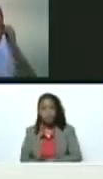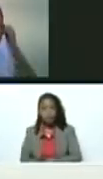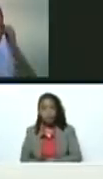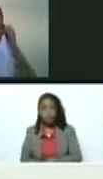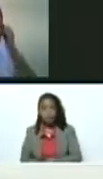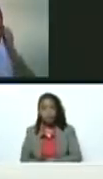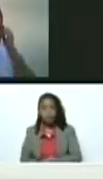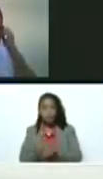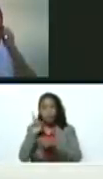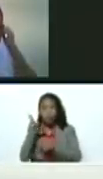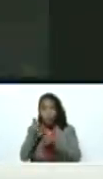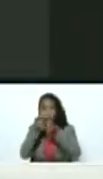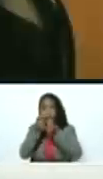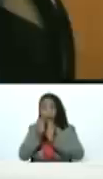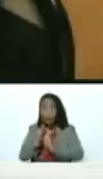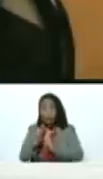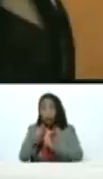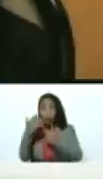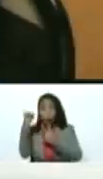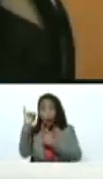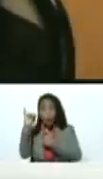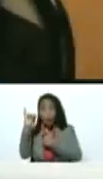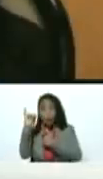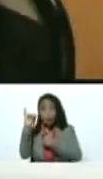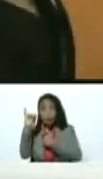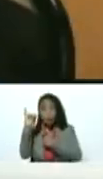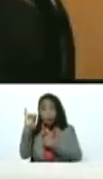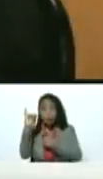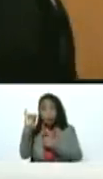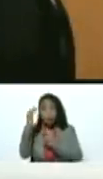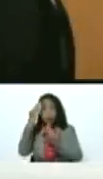Estás en tratamiento. Karina.